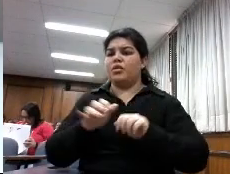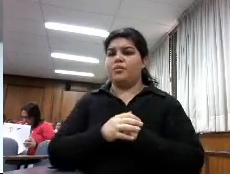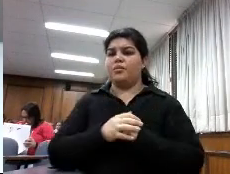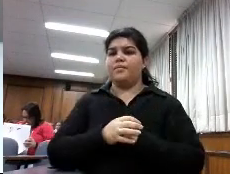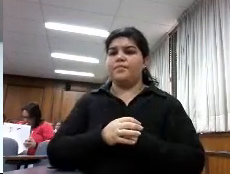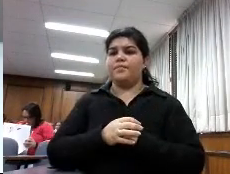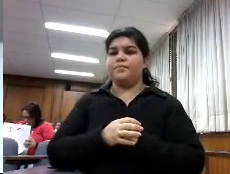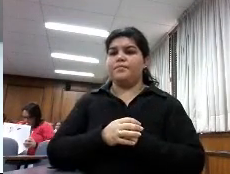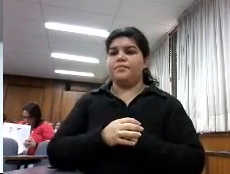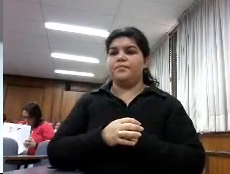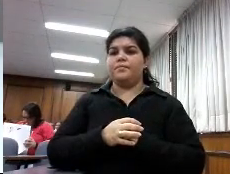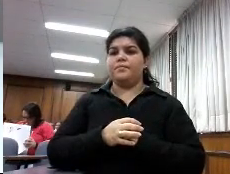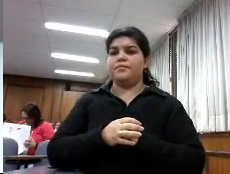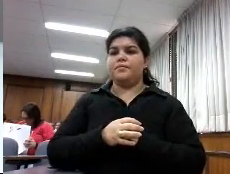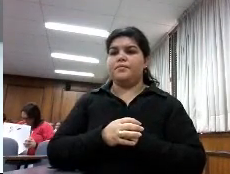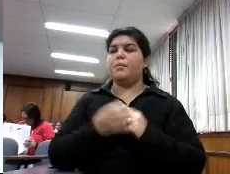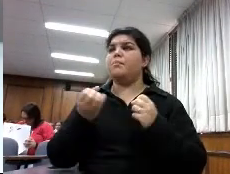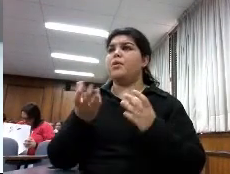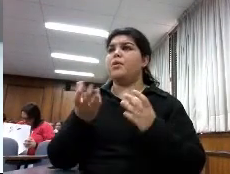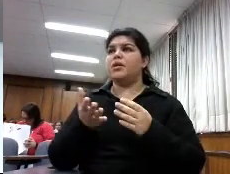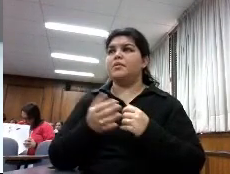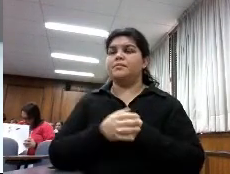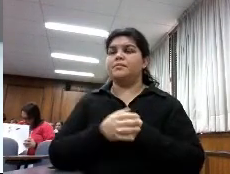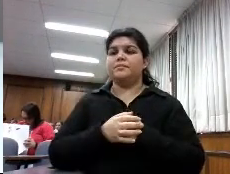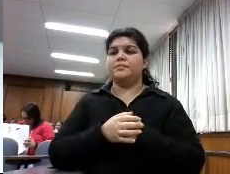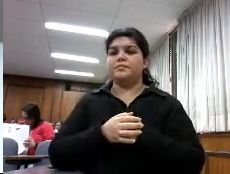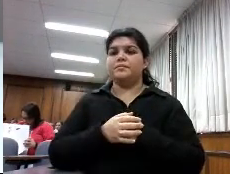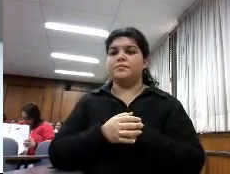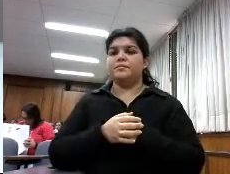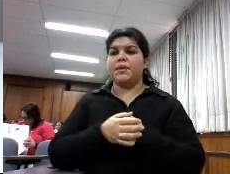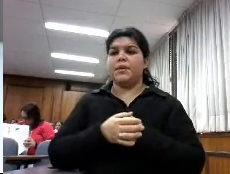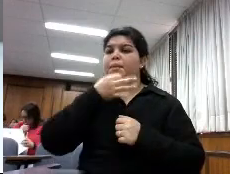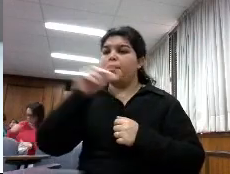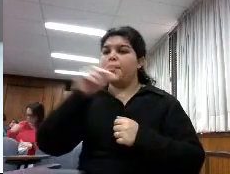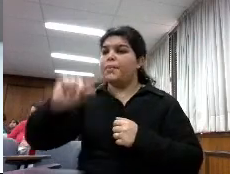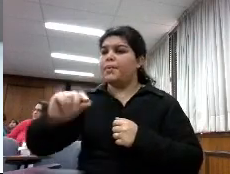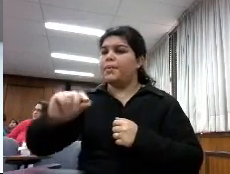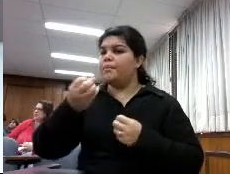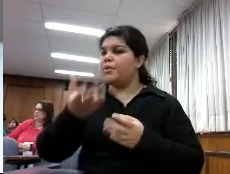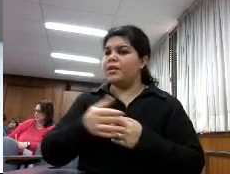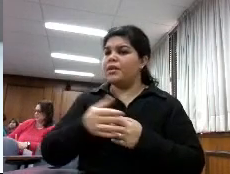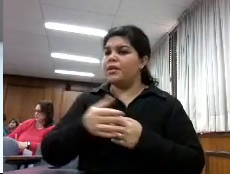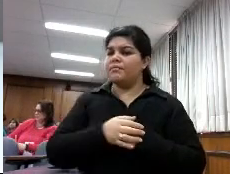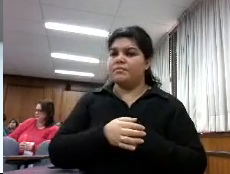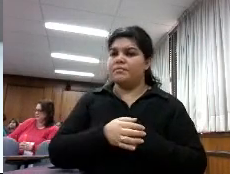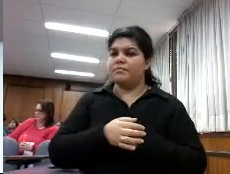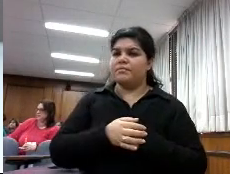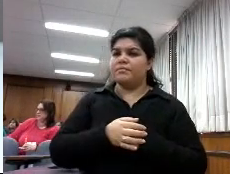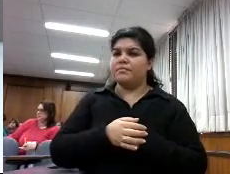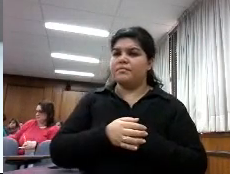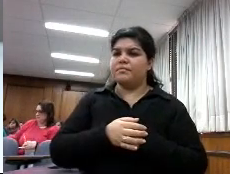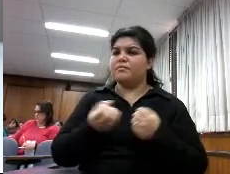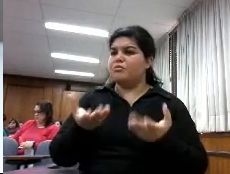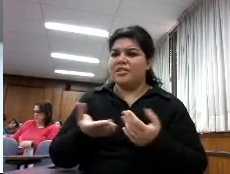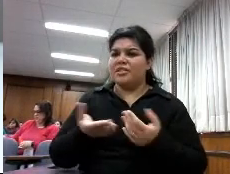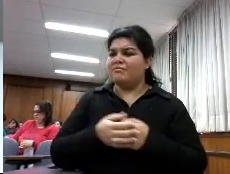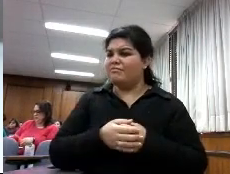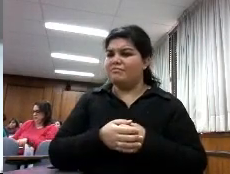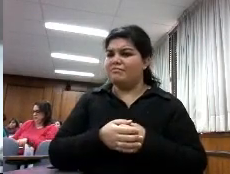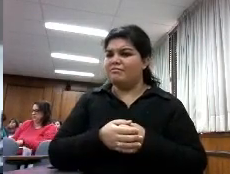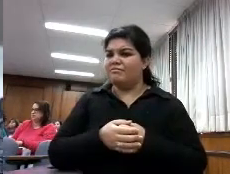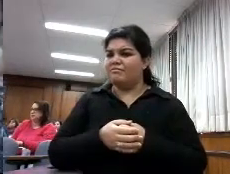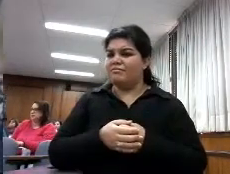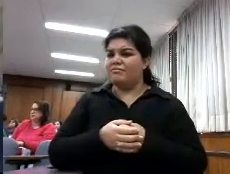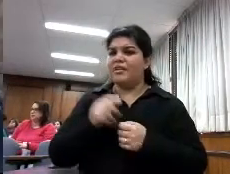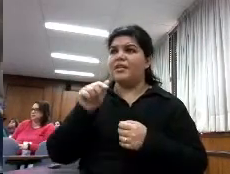¿y por qué lo vende más barato? de lo que le cuesta hacerlo porque para ellos Kindle es un